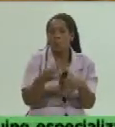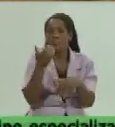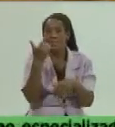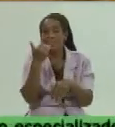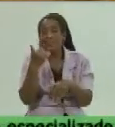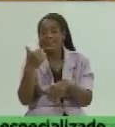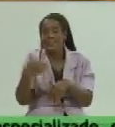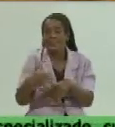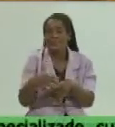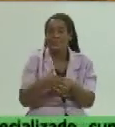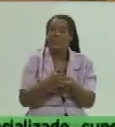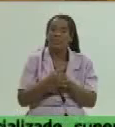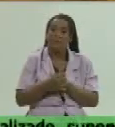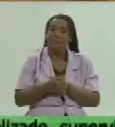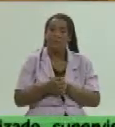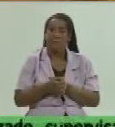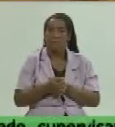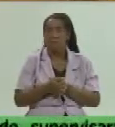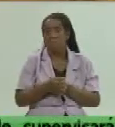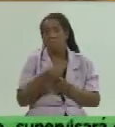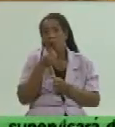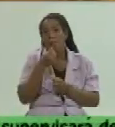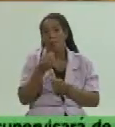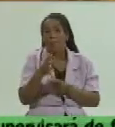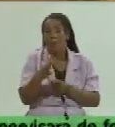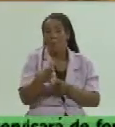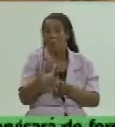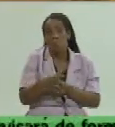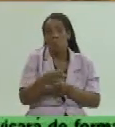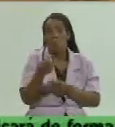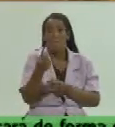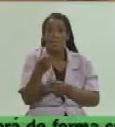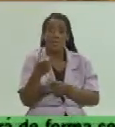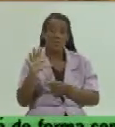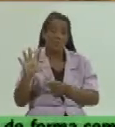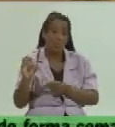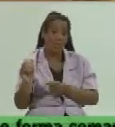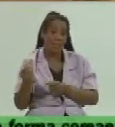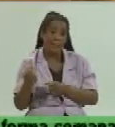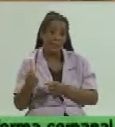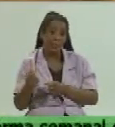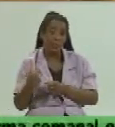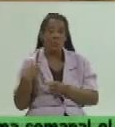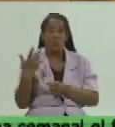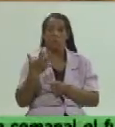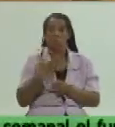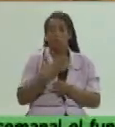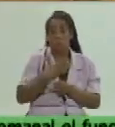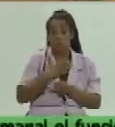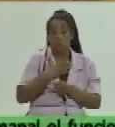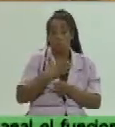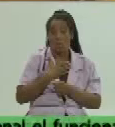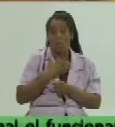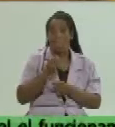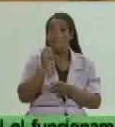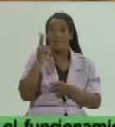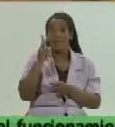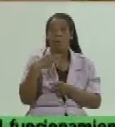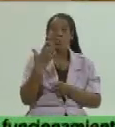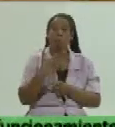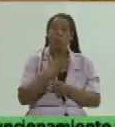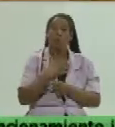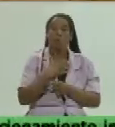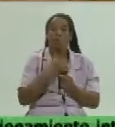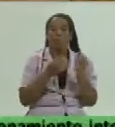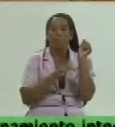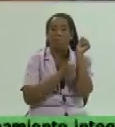le daba perfectamente bien para que llegara a un precio de 50 pesos y nosotros con ese precio de 50 pesos en pie el puerco podíamos ofertar la carne 85 pesos